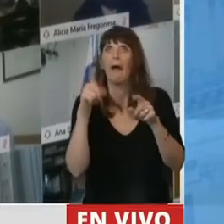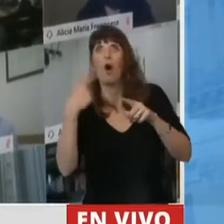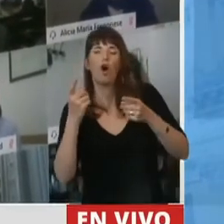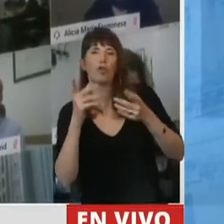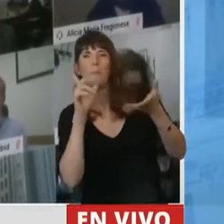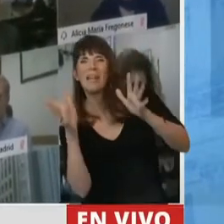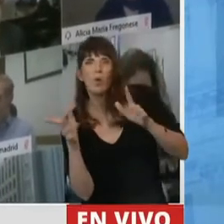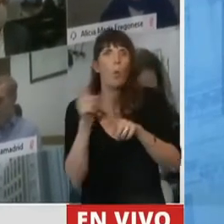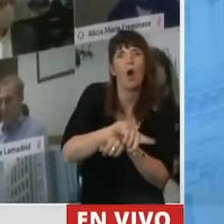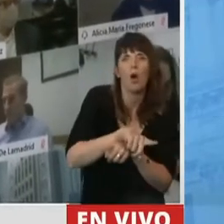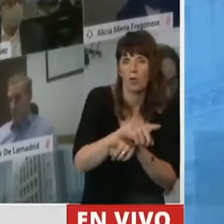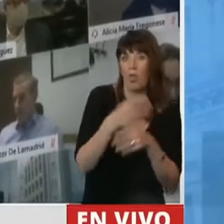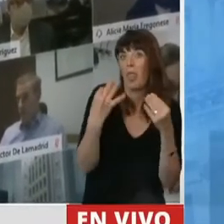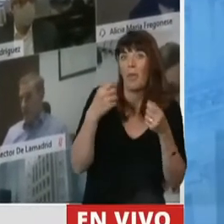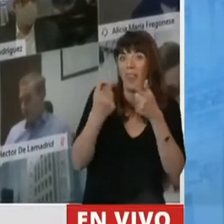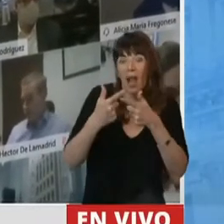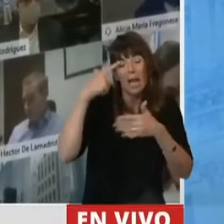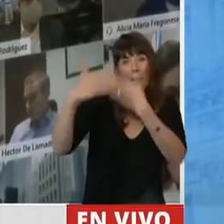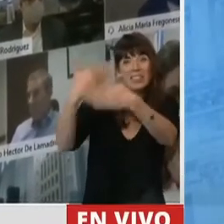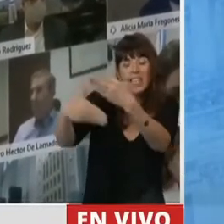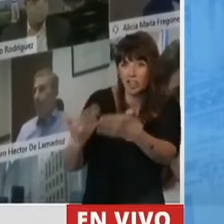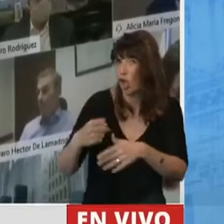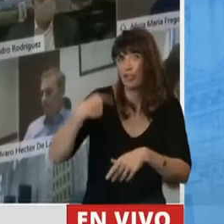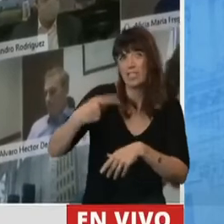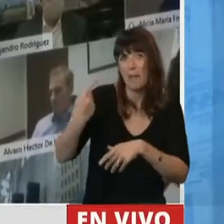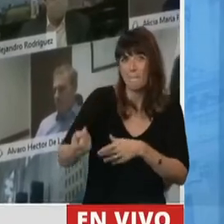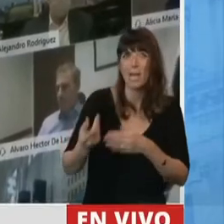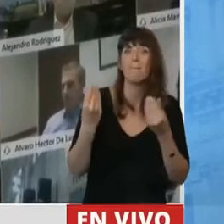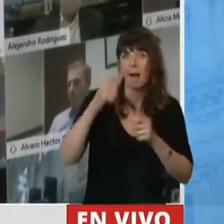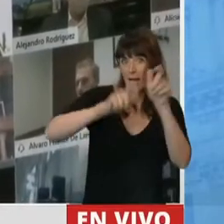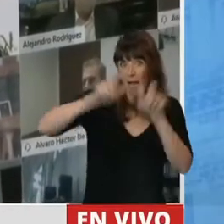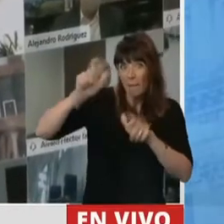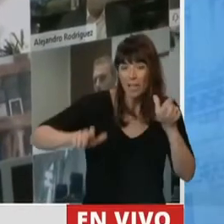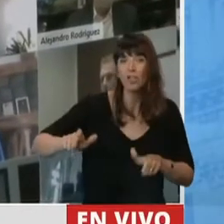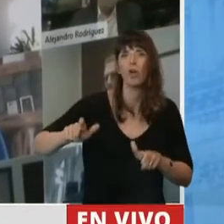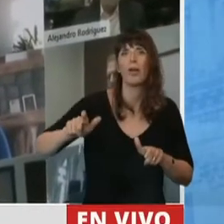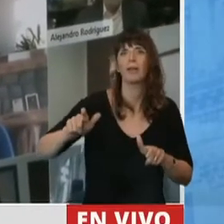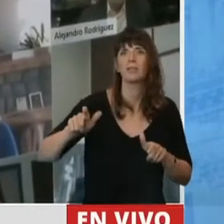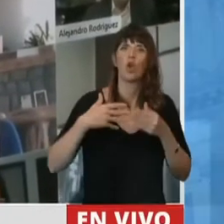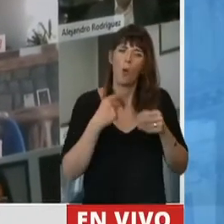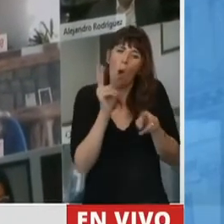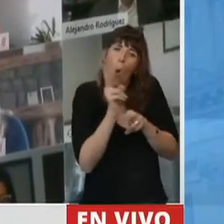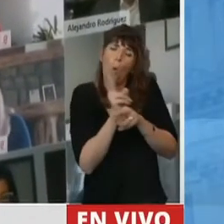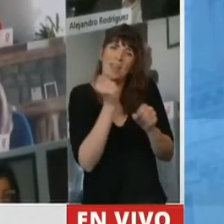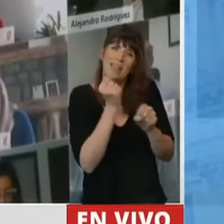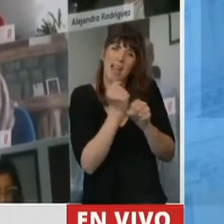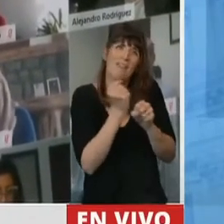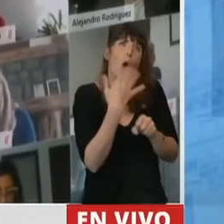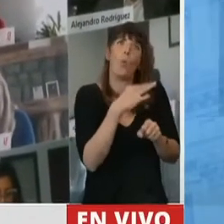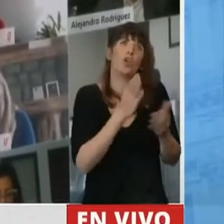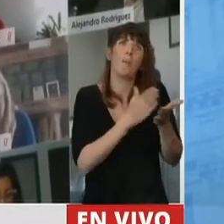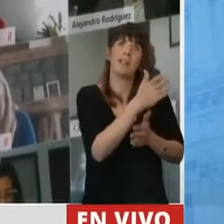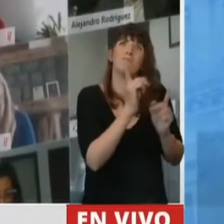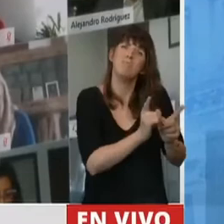Con lo cual va a tener que haber un sistema de capacitación permanente para que la gente no tenga que cuidar su empleo, sino que sea capaz de